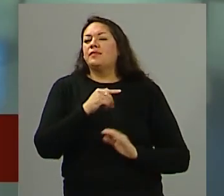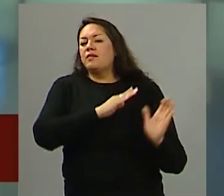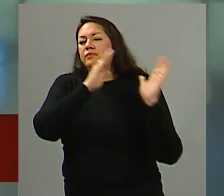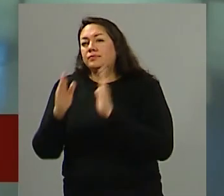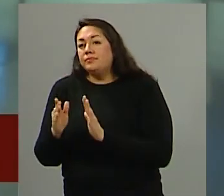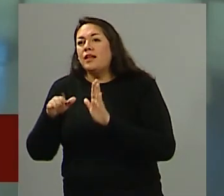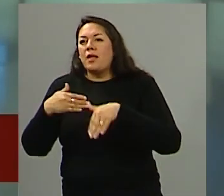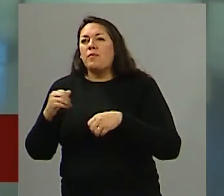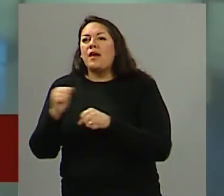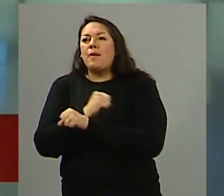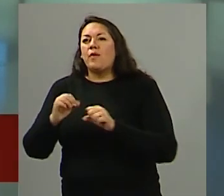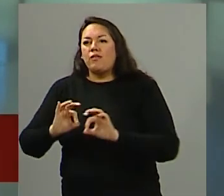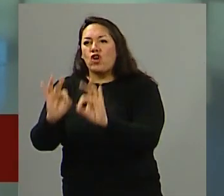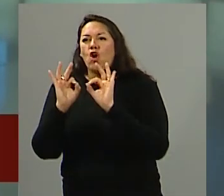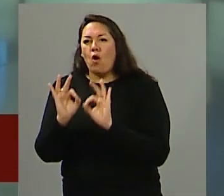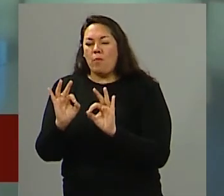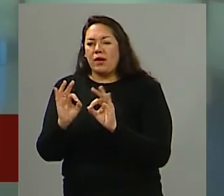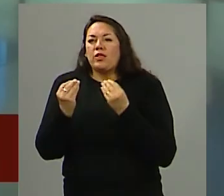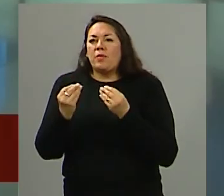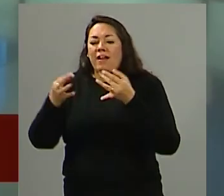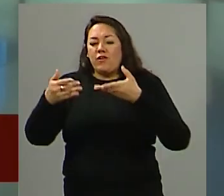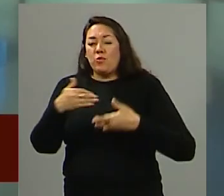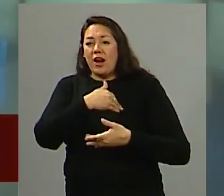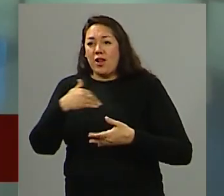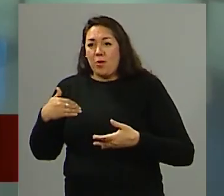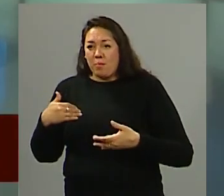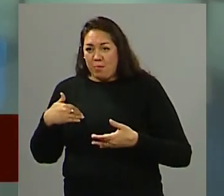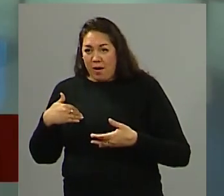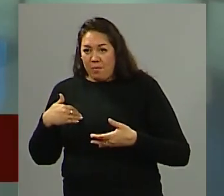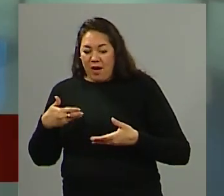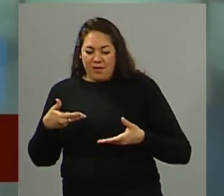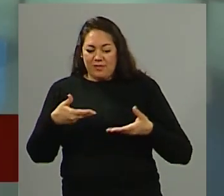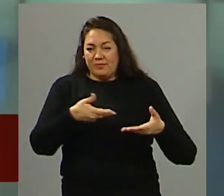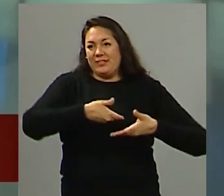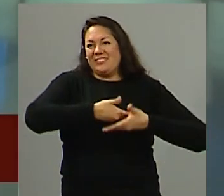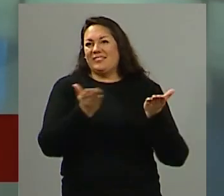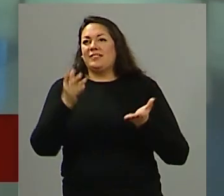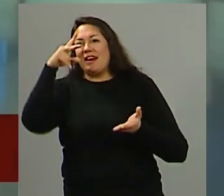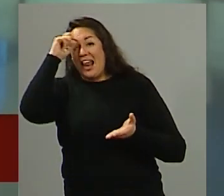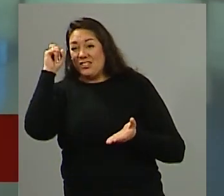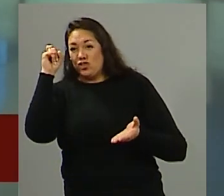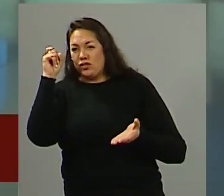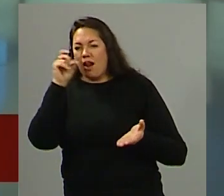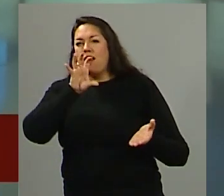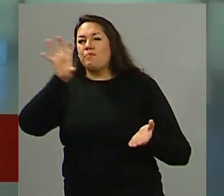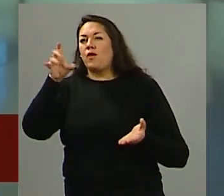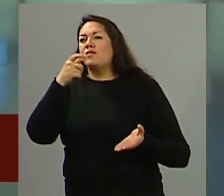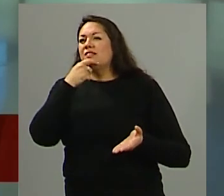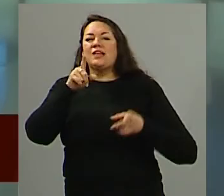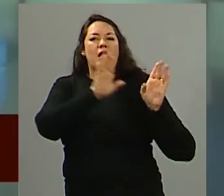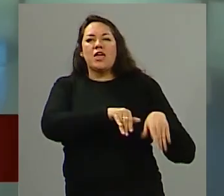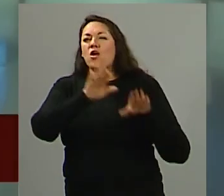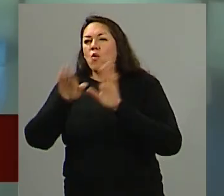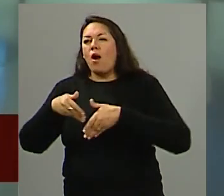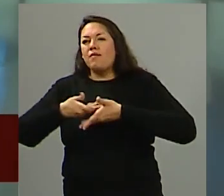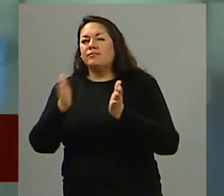definitiva es para que el mismo formulario que se usa a nivel nacional empiece a ejecutarse acá en la provincia de